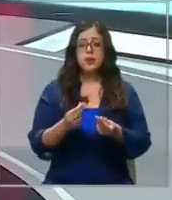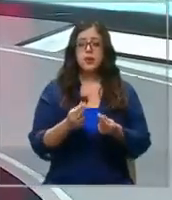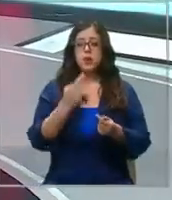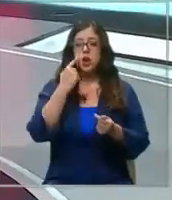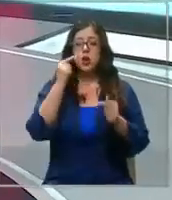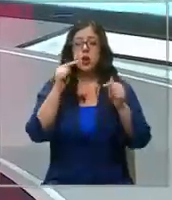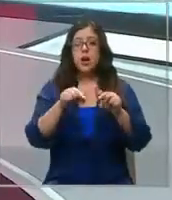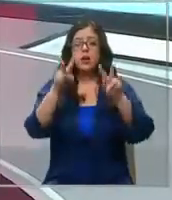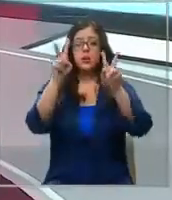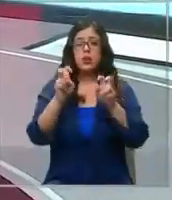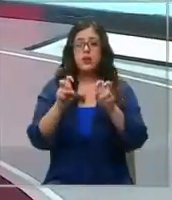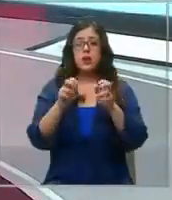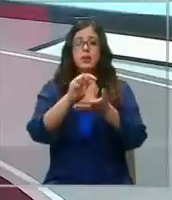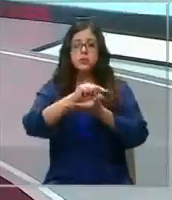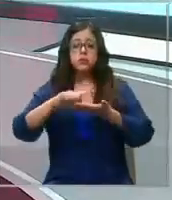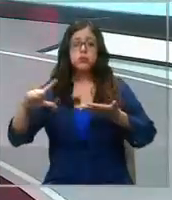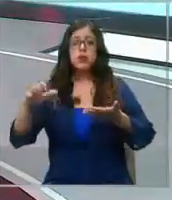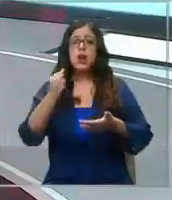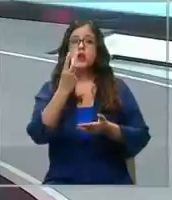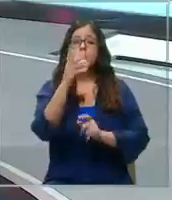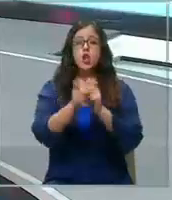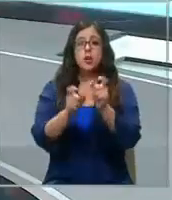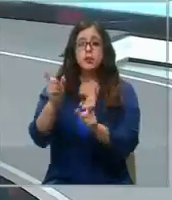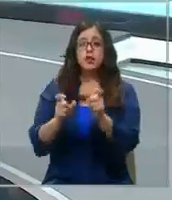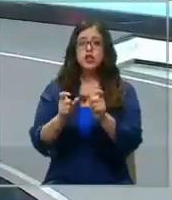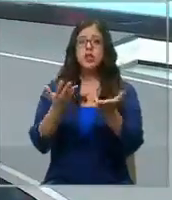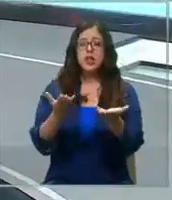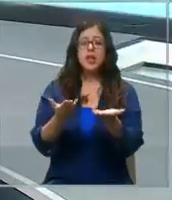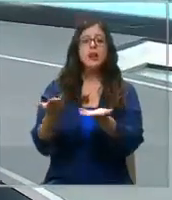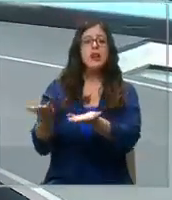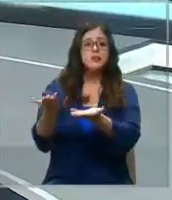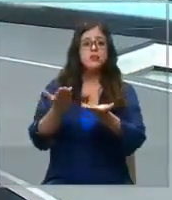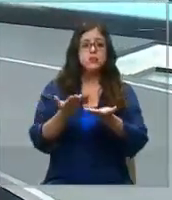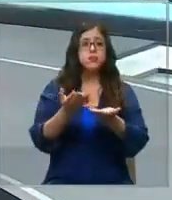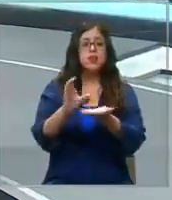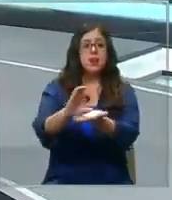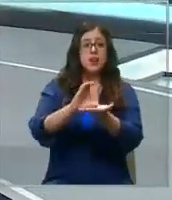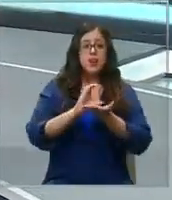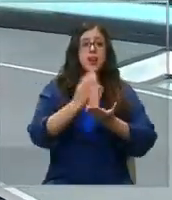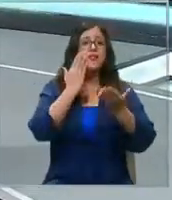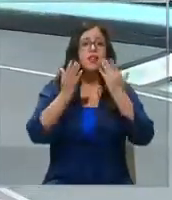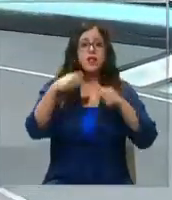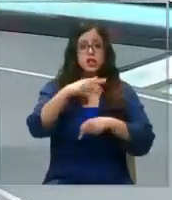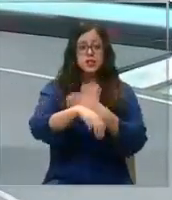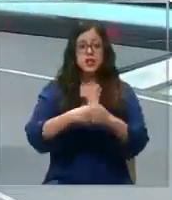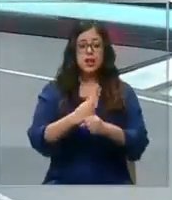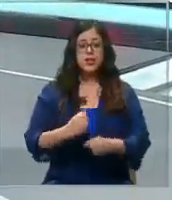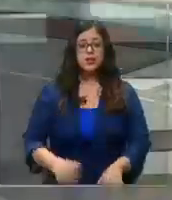Un alza que se suma al aumento de la cantidad de personas que van a recibir este beneficio durante este año.